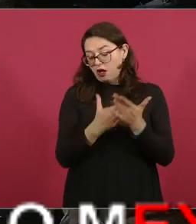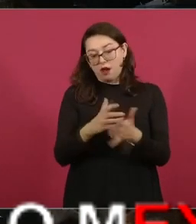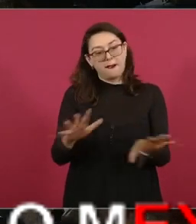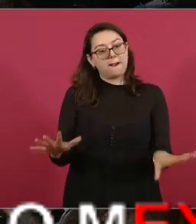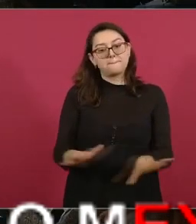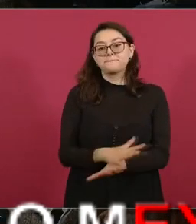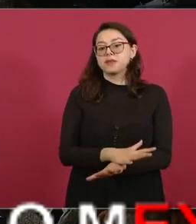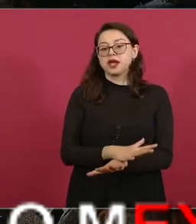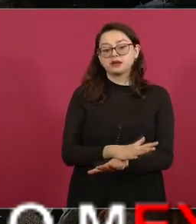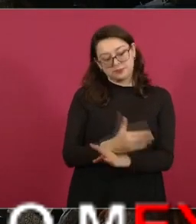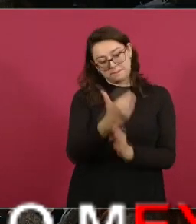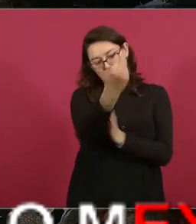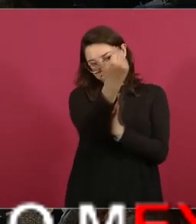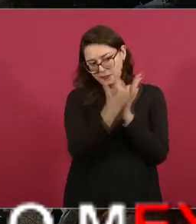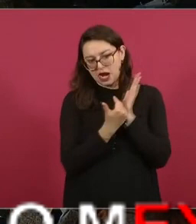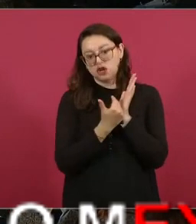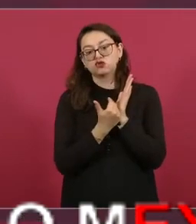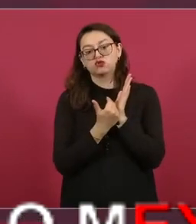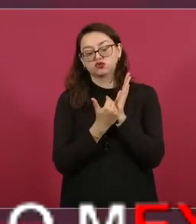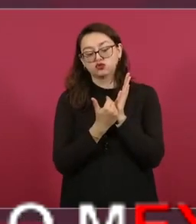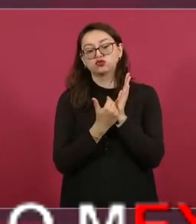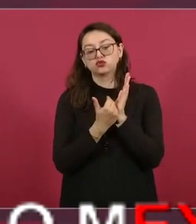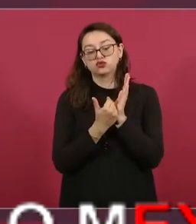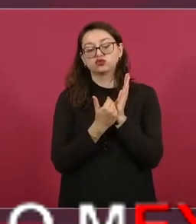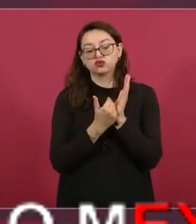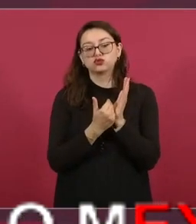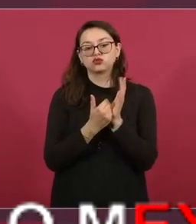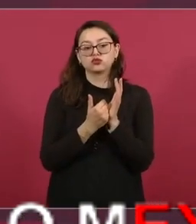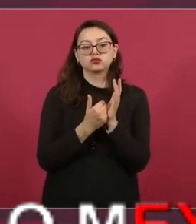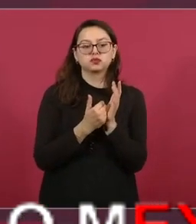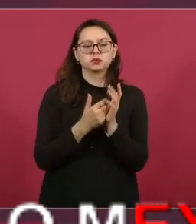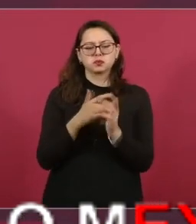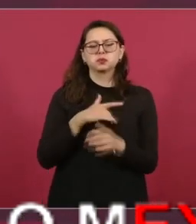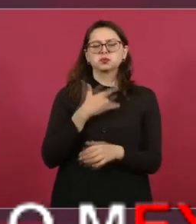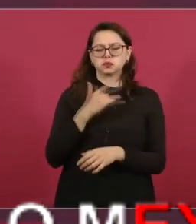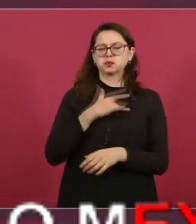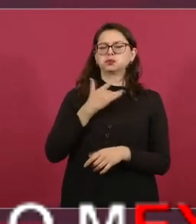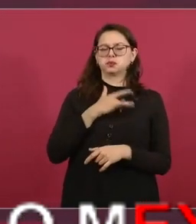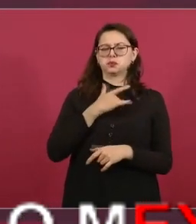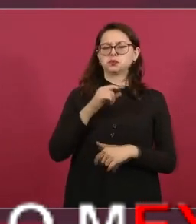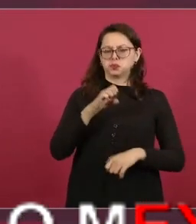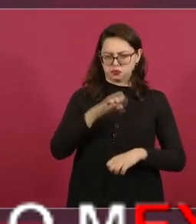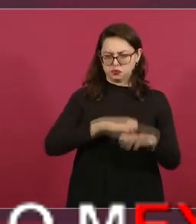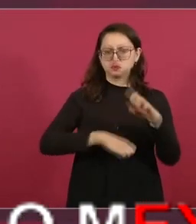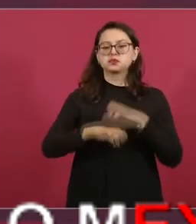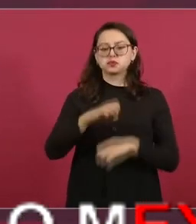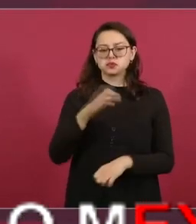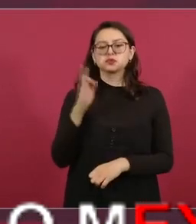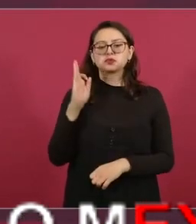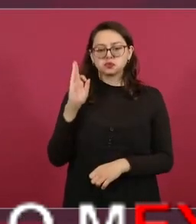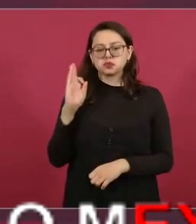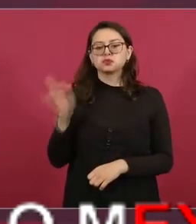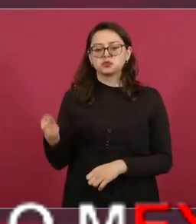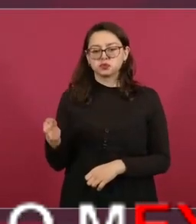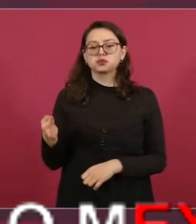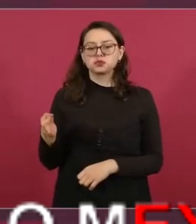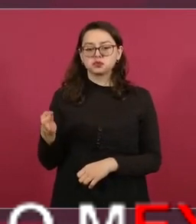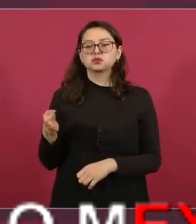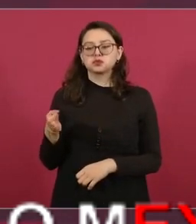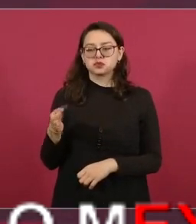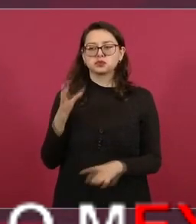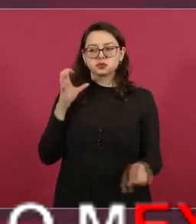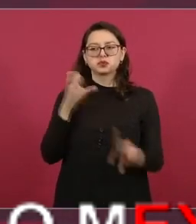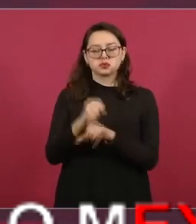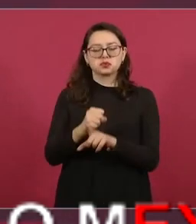hablar con los empresarios y yo estoy seguro que puede lograrlo